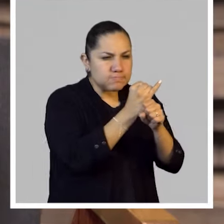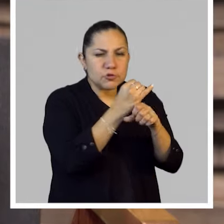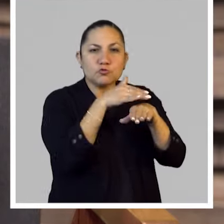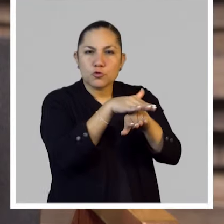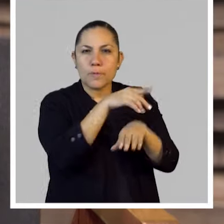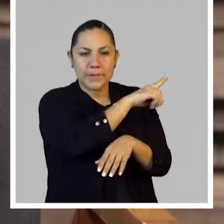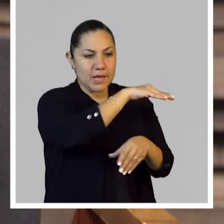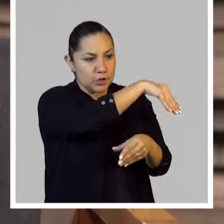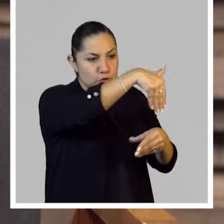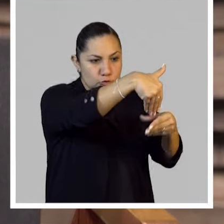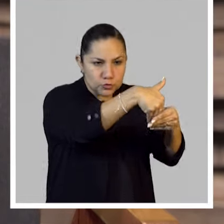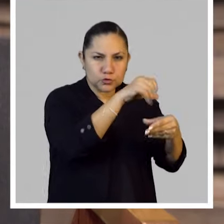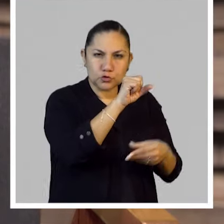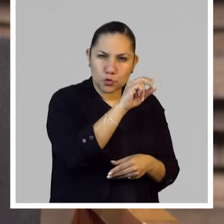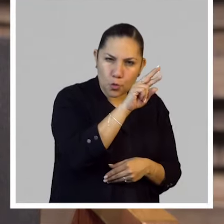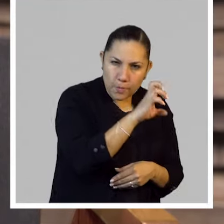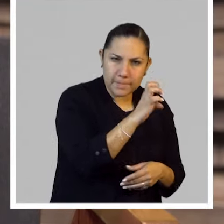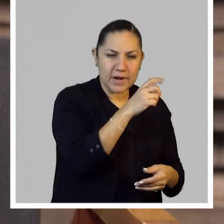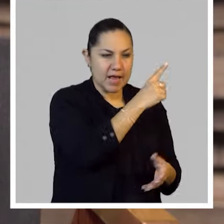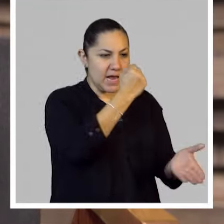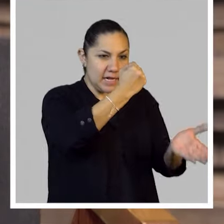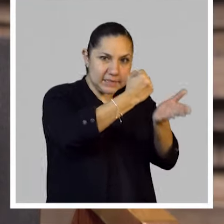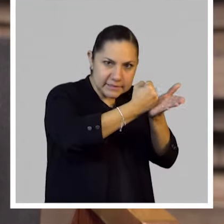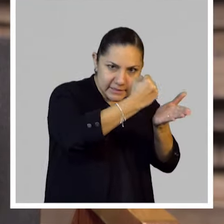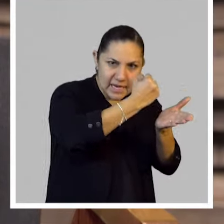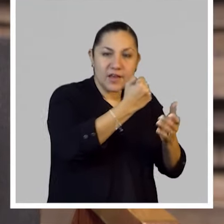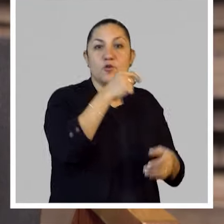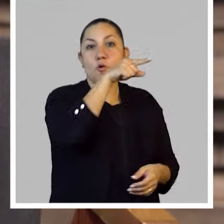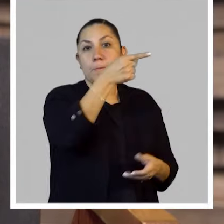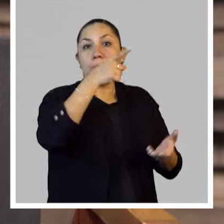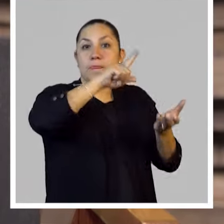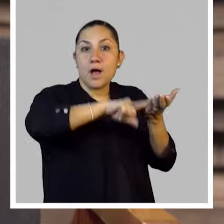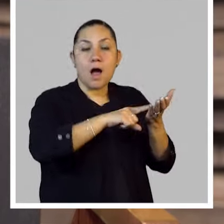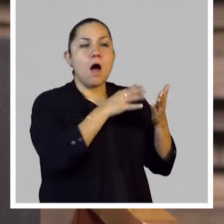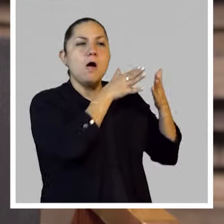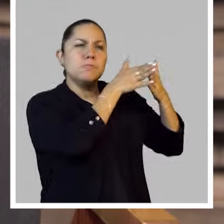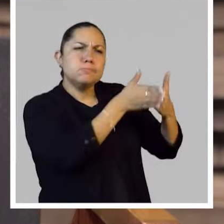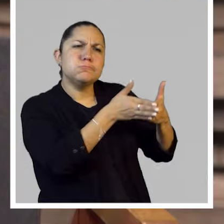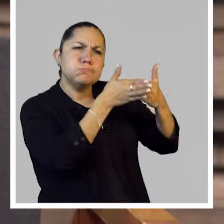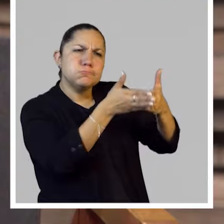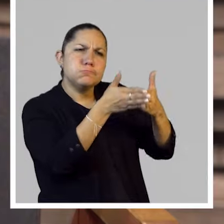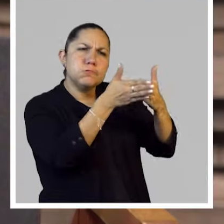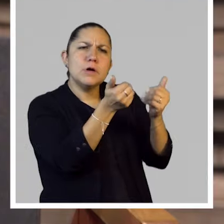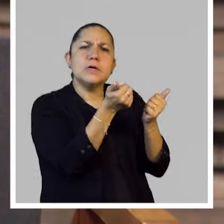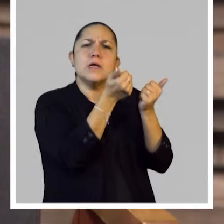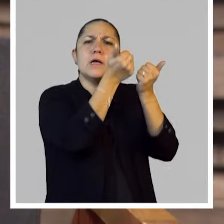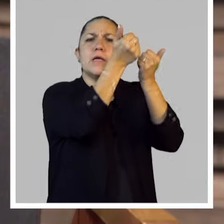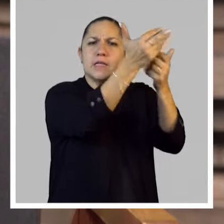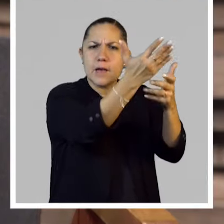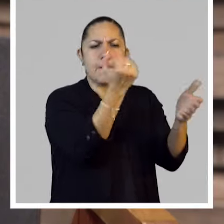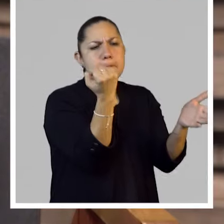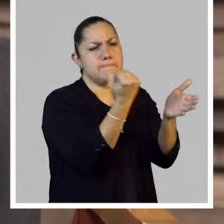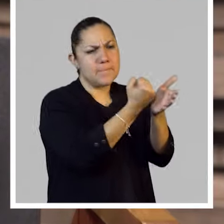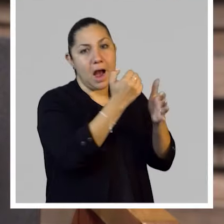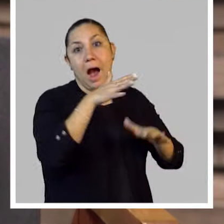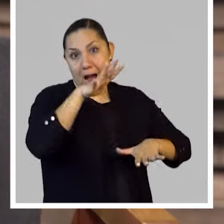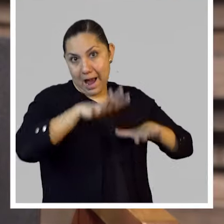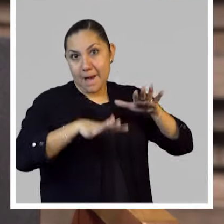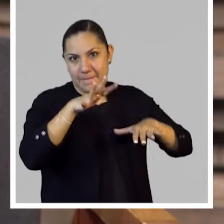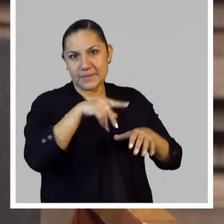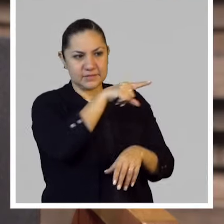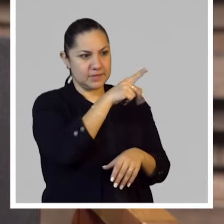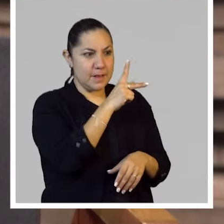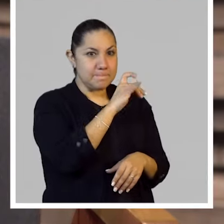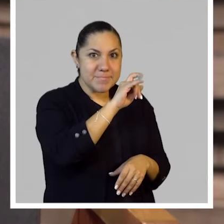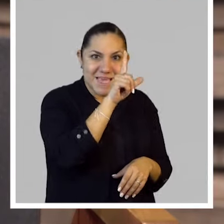marcas portuarias, de los timbres postales. Claro. O todo eso que igual y no se ve en la pieza exhibida, digo, muchas veces sí se exhibía el sobre